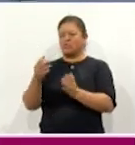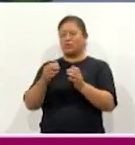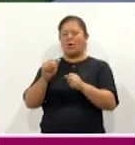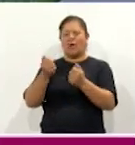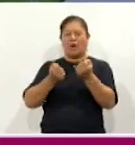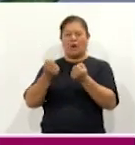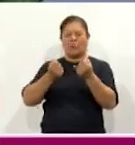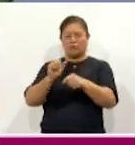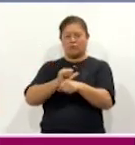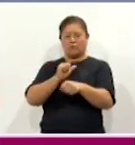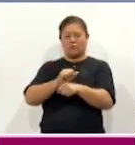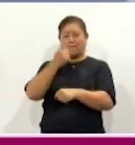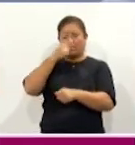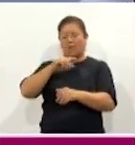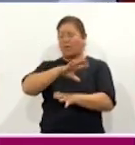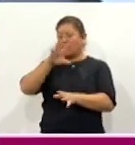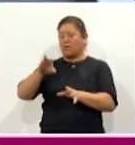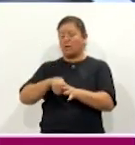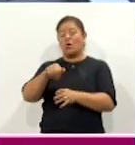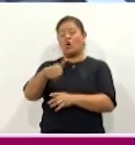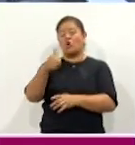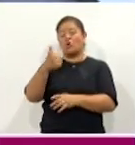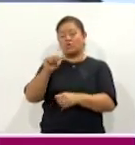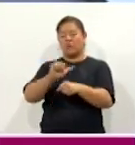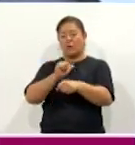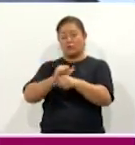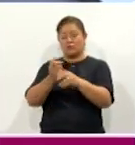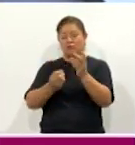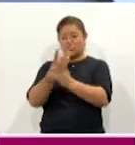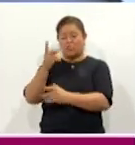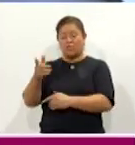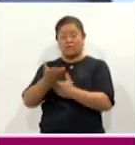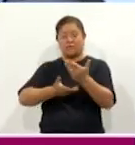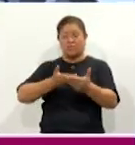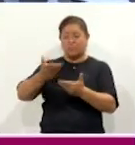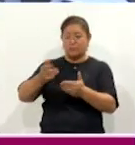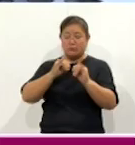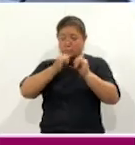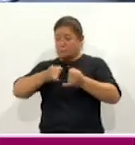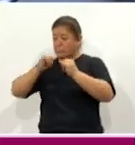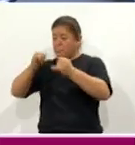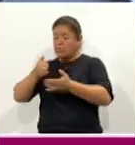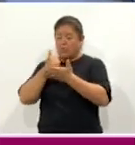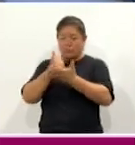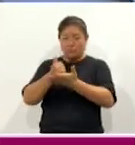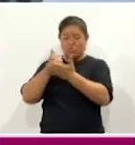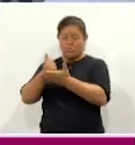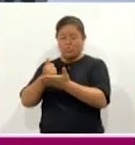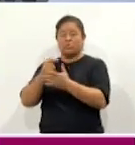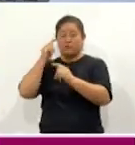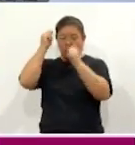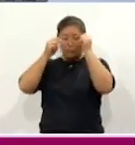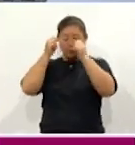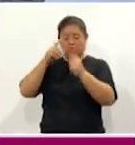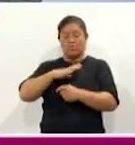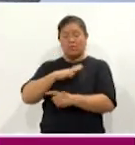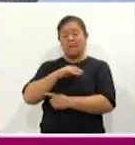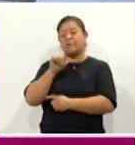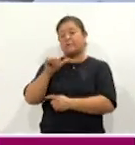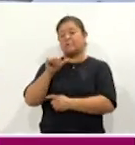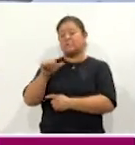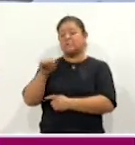tener un total de 11 patrullas nuevas, se mejorarán los servicios integrales de asistencia y auxilio turístico que brindan 16 elementos